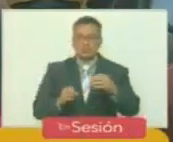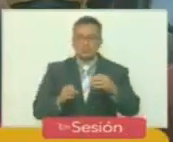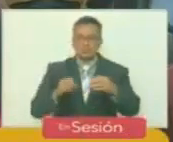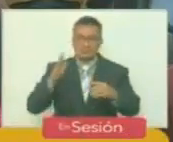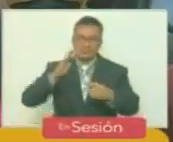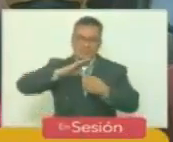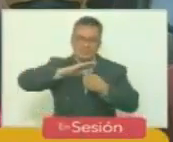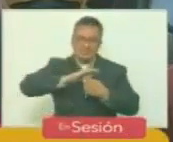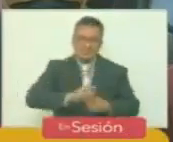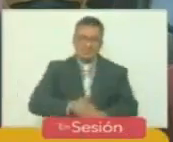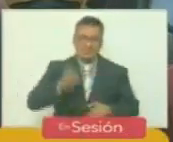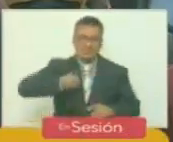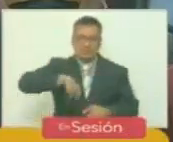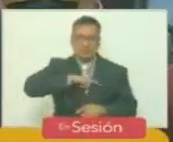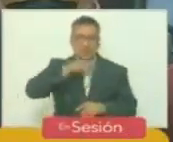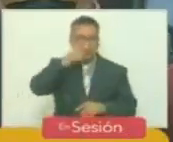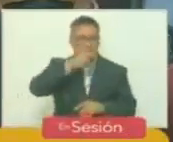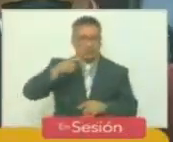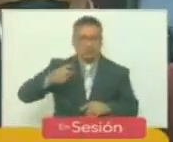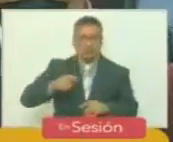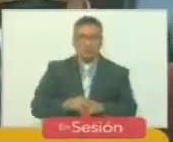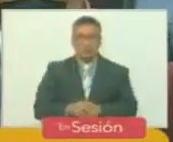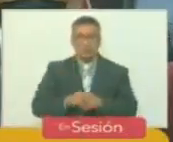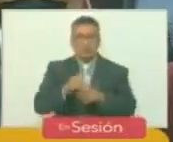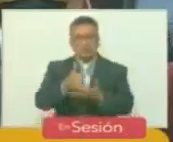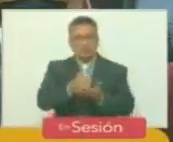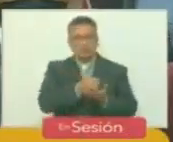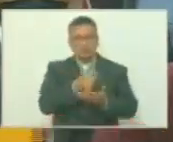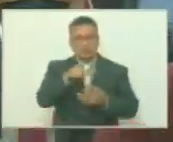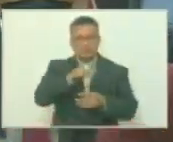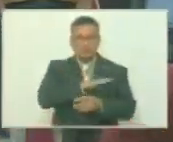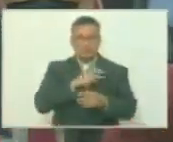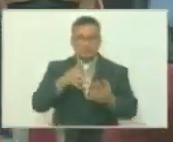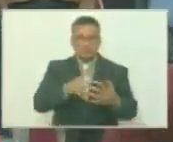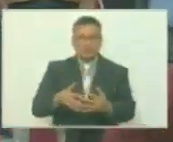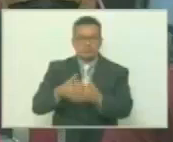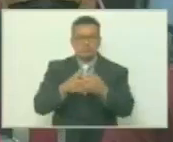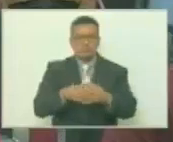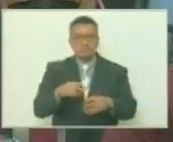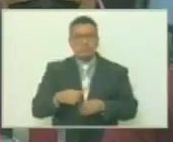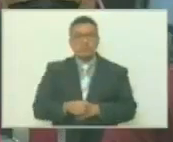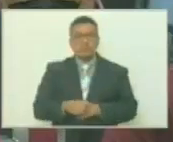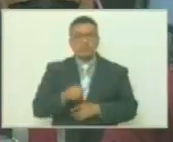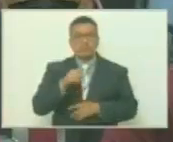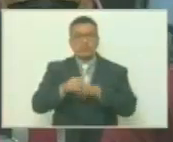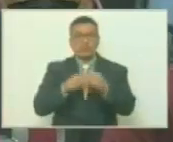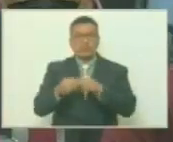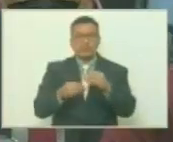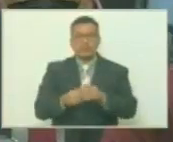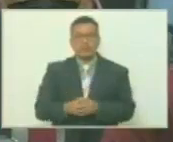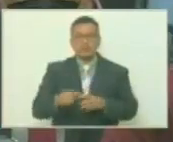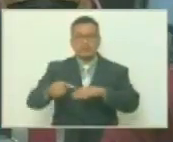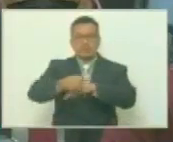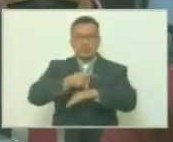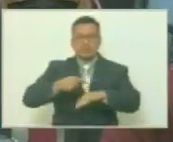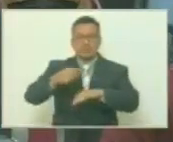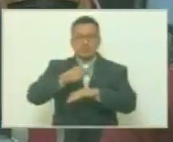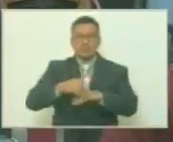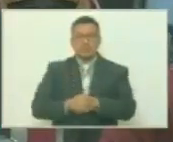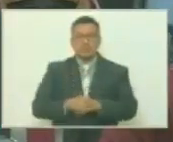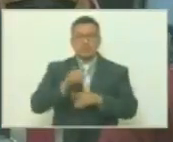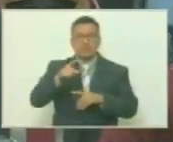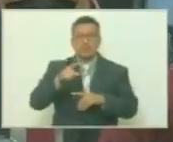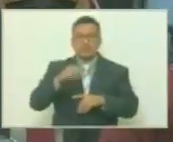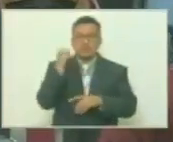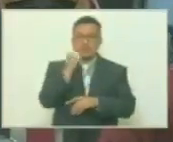y opresión de nuestro pueblo para su beneficio. En ese marco de gobiernos es